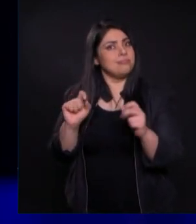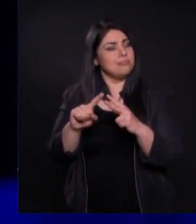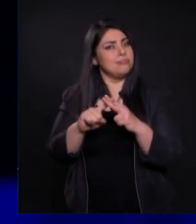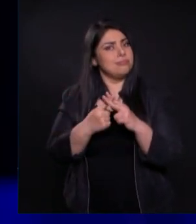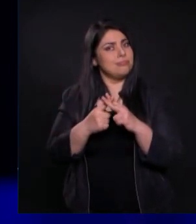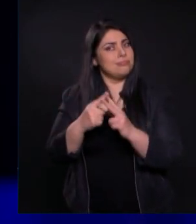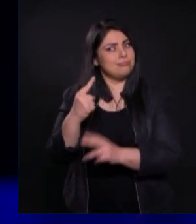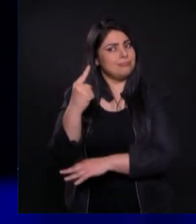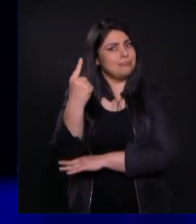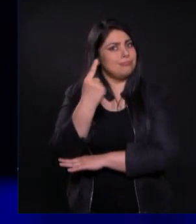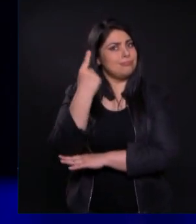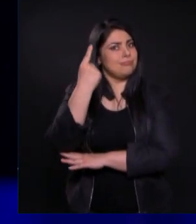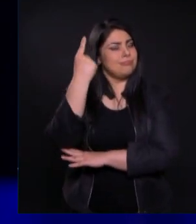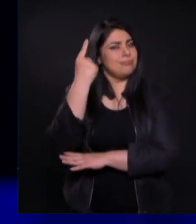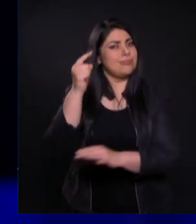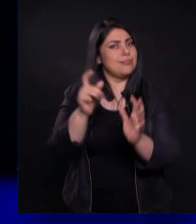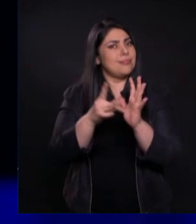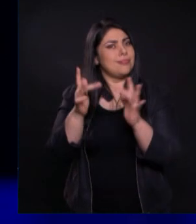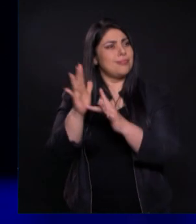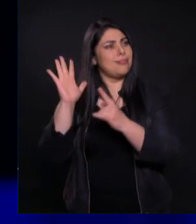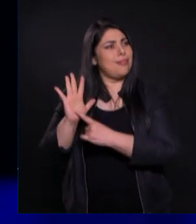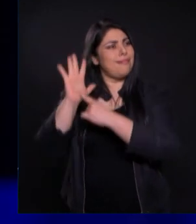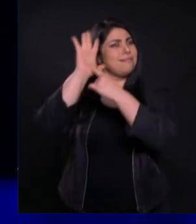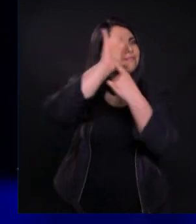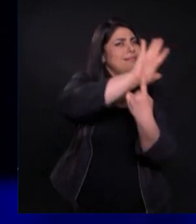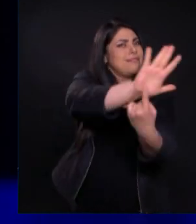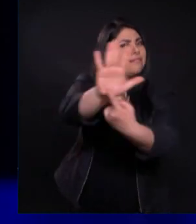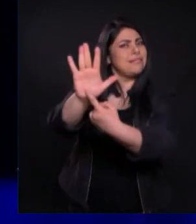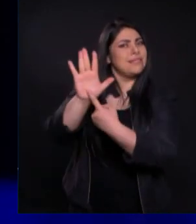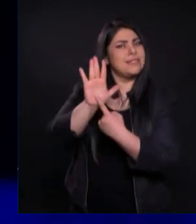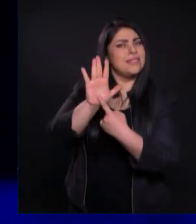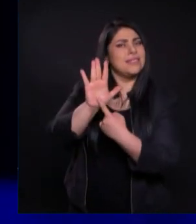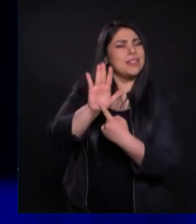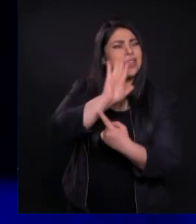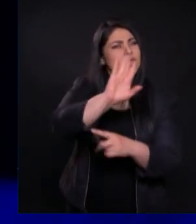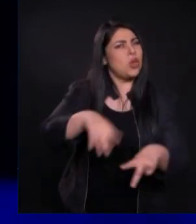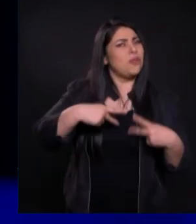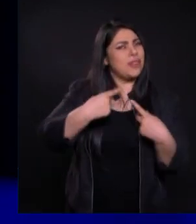Jesús está Revelando acá Incluso Cómo salvar Tu vida